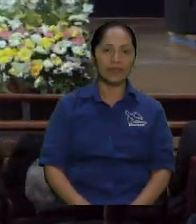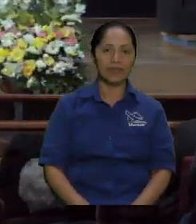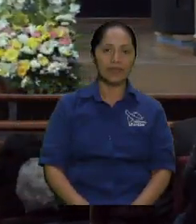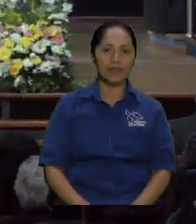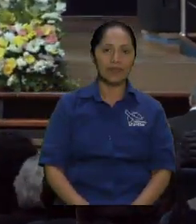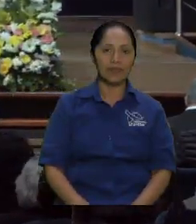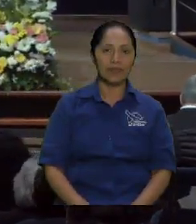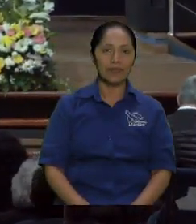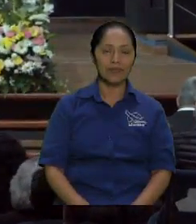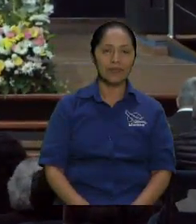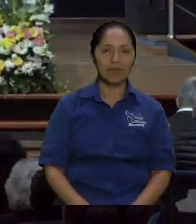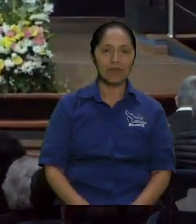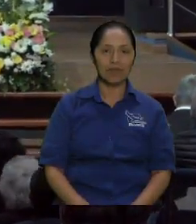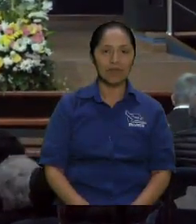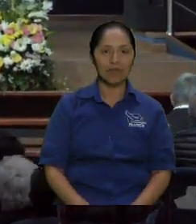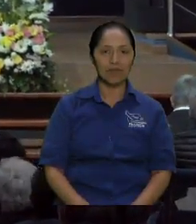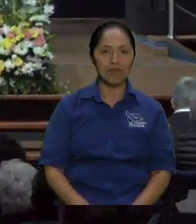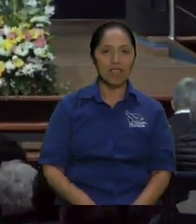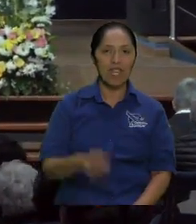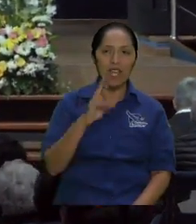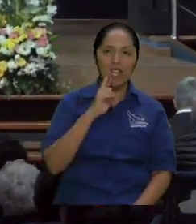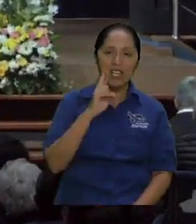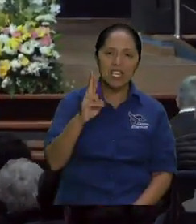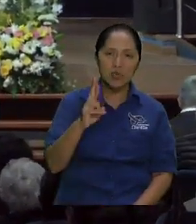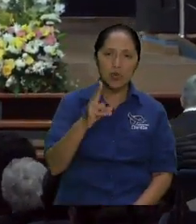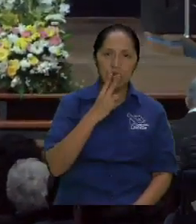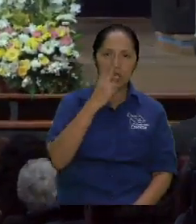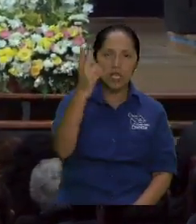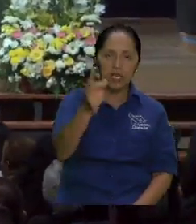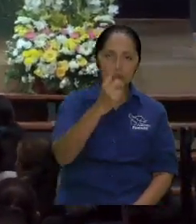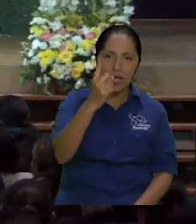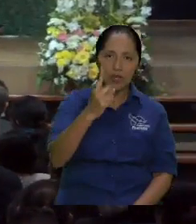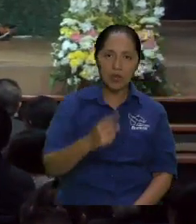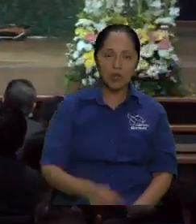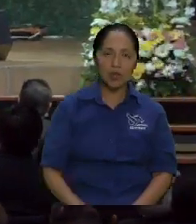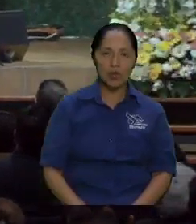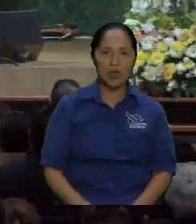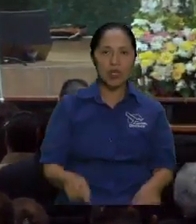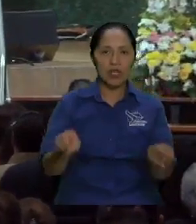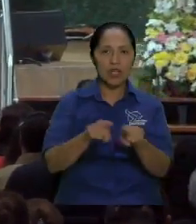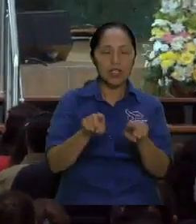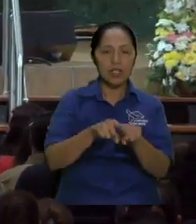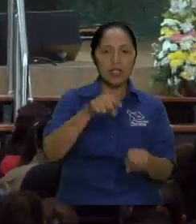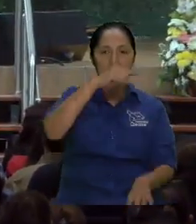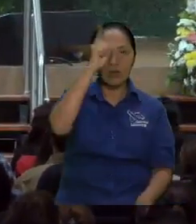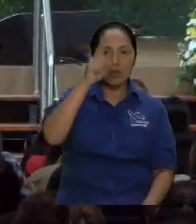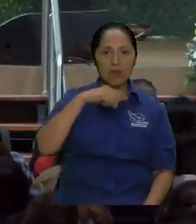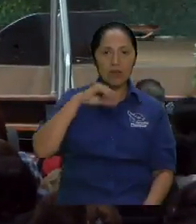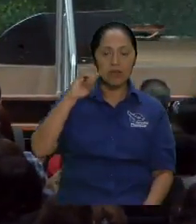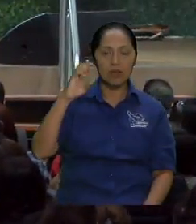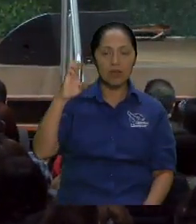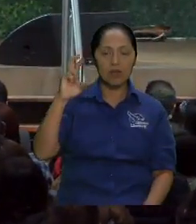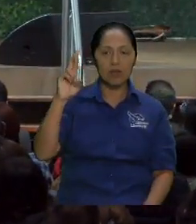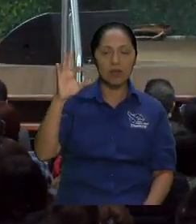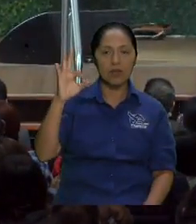el suelo la leche la palabra 2529